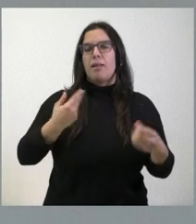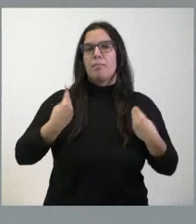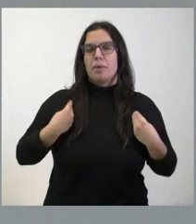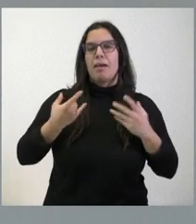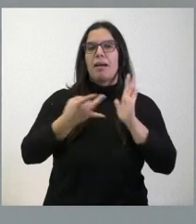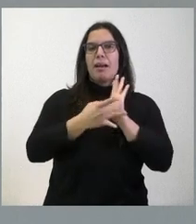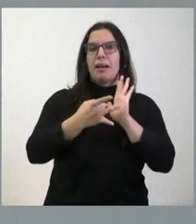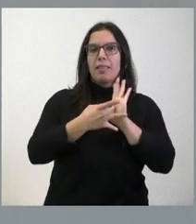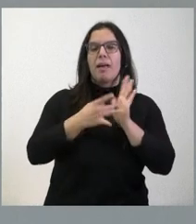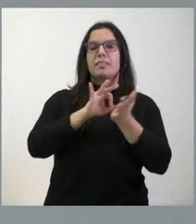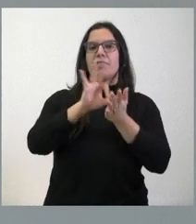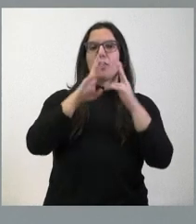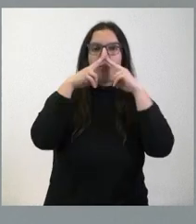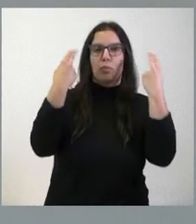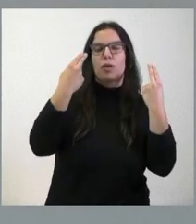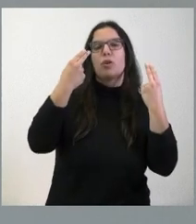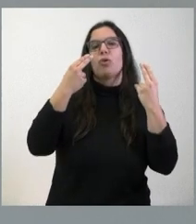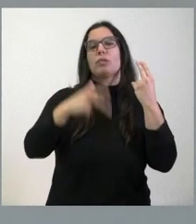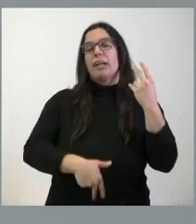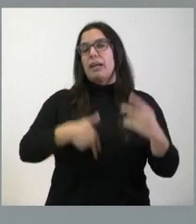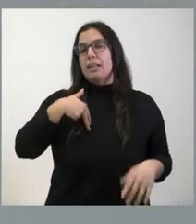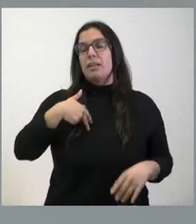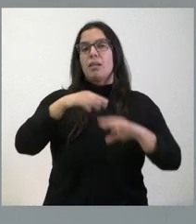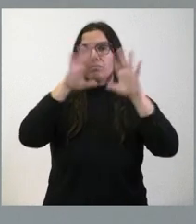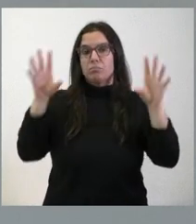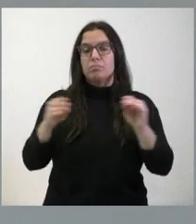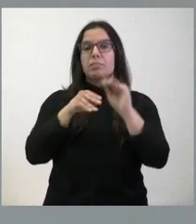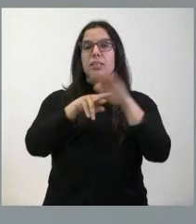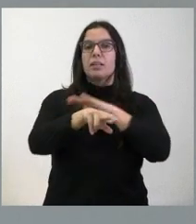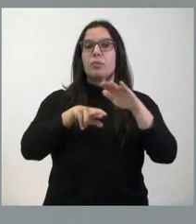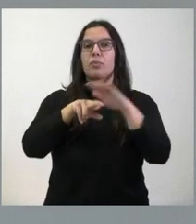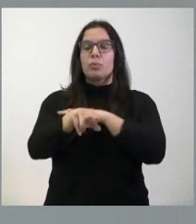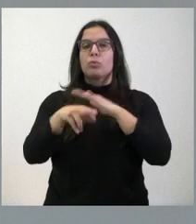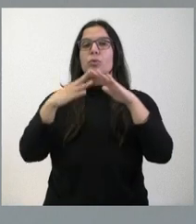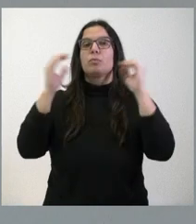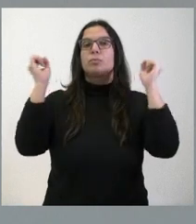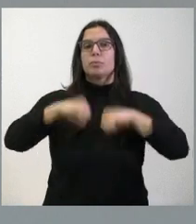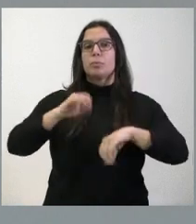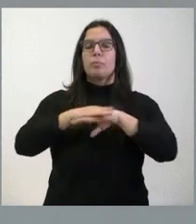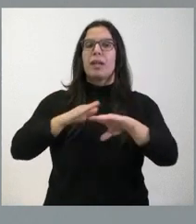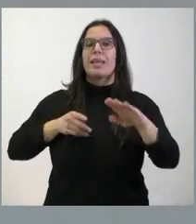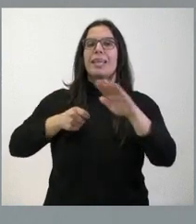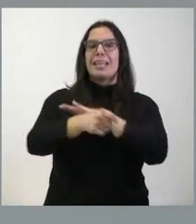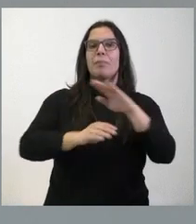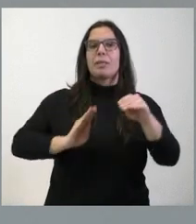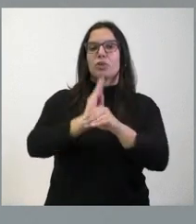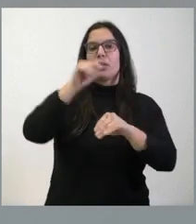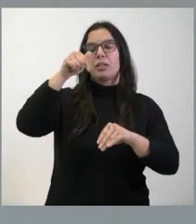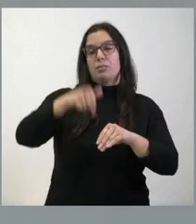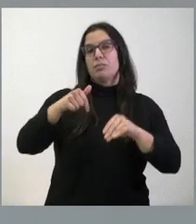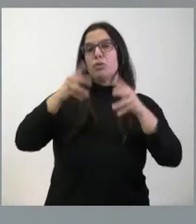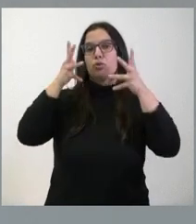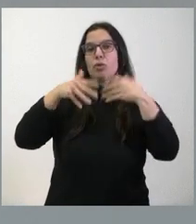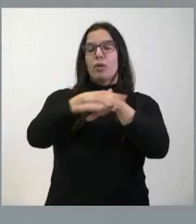de los servicios públicos y el conjunto de los recursos aprobados para inversiones en este Consejo de Gobierno,